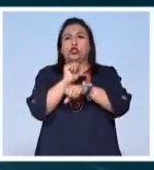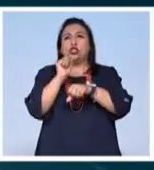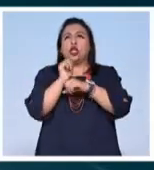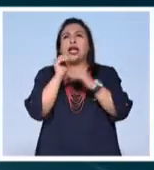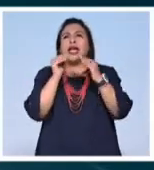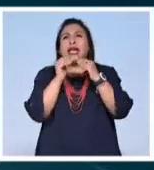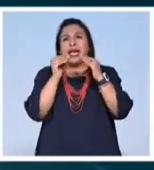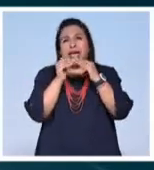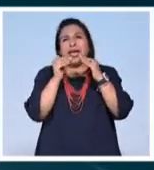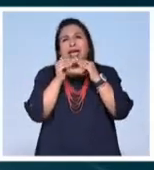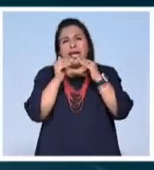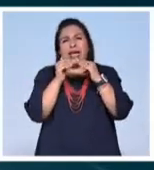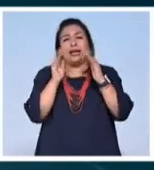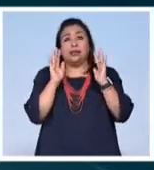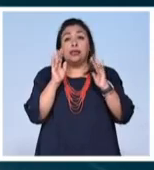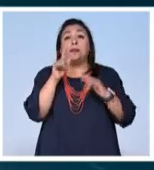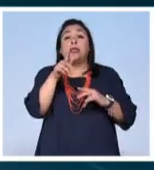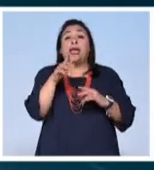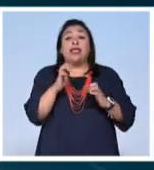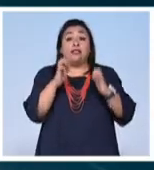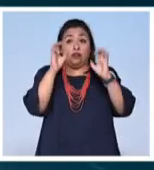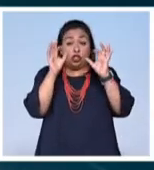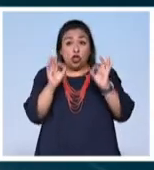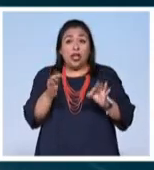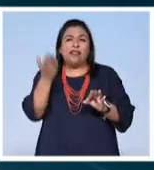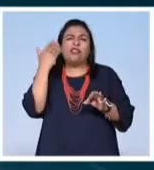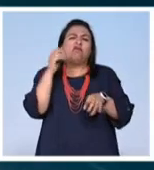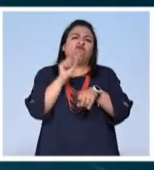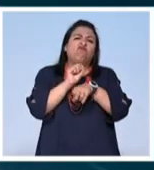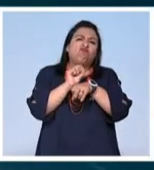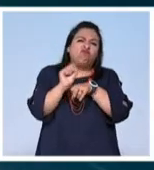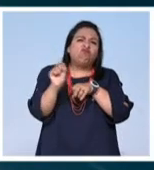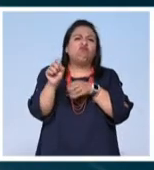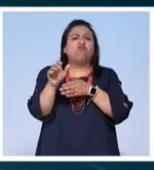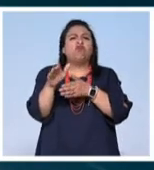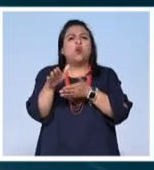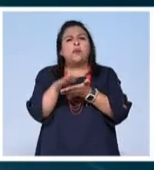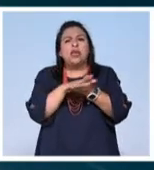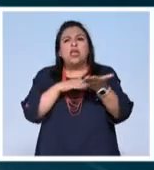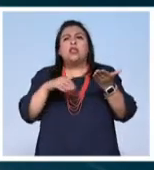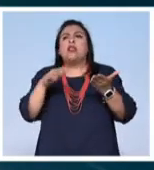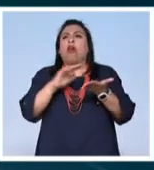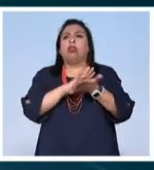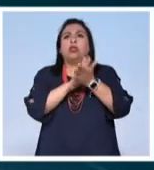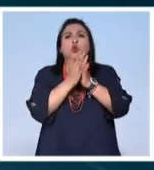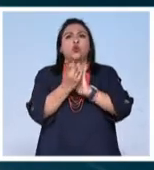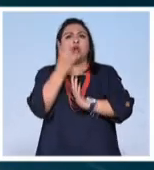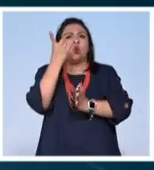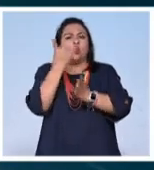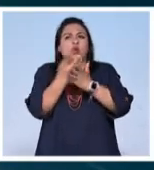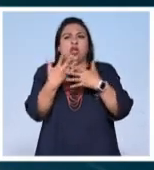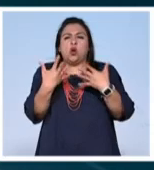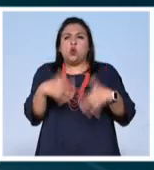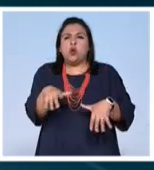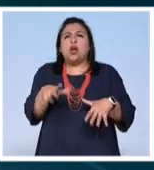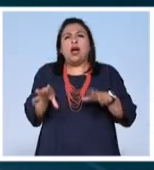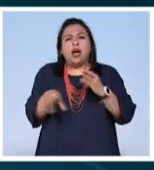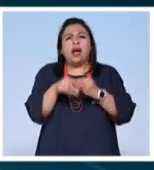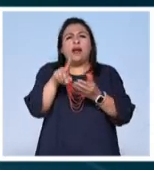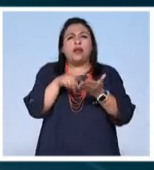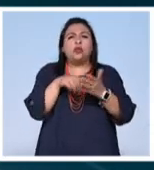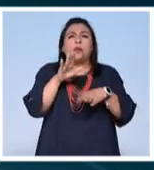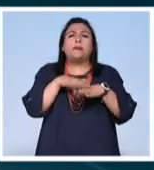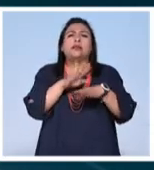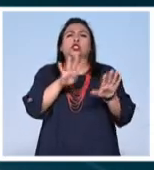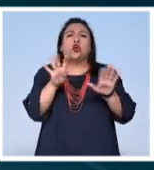una casa de mobiliario. El edificio original, sencillo y austero se convirtió en una obra única y audaz compuesta por